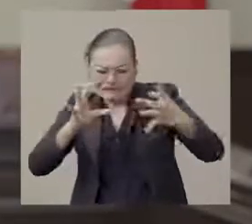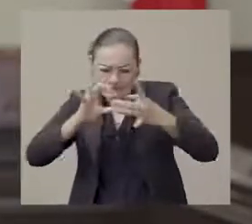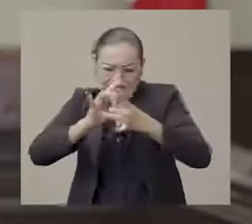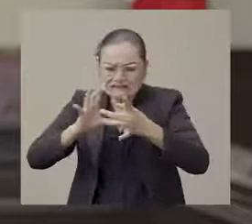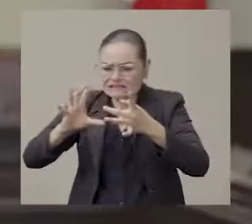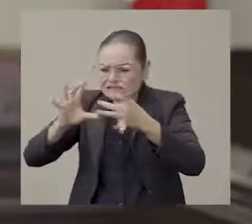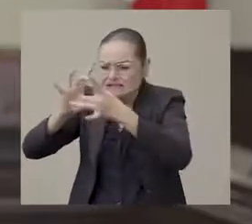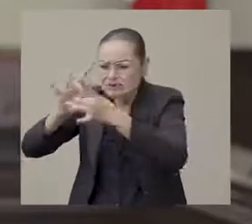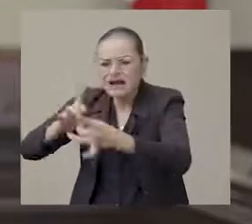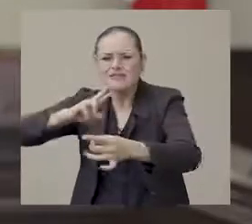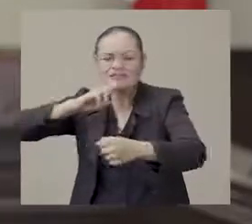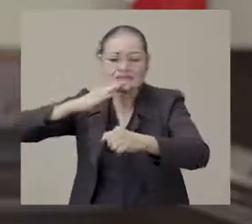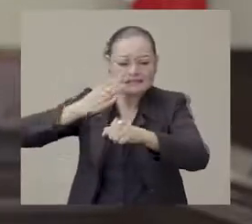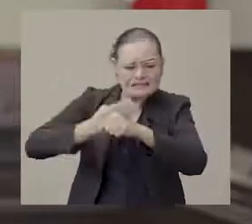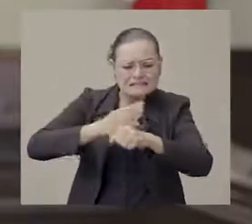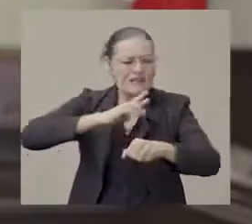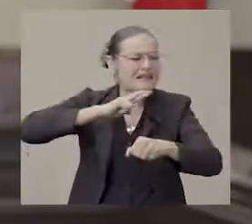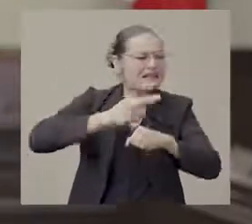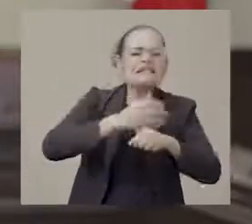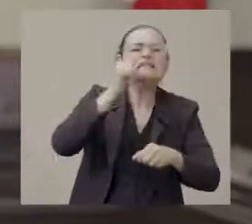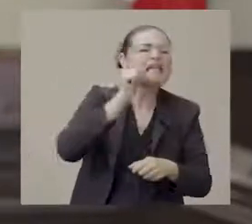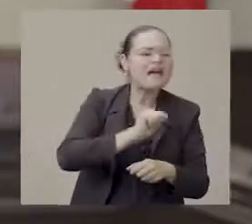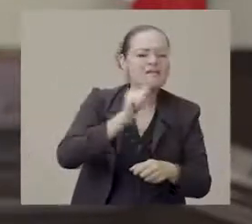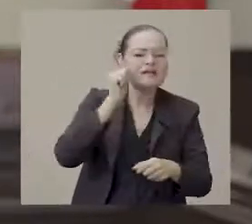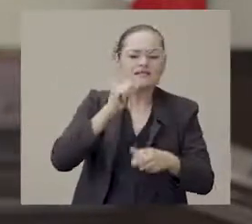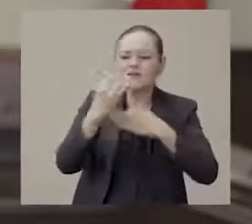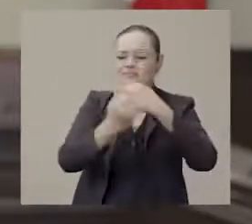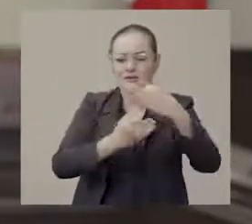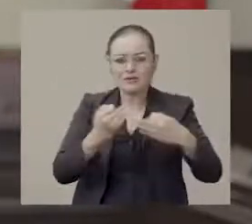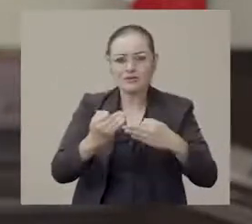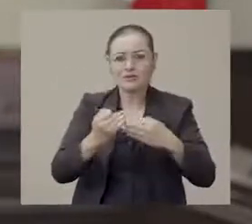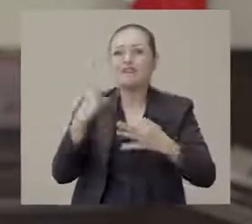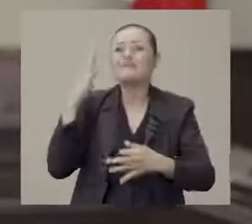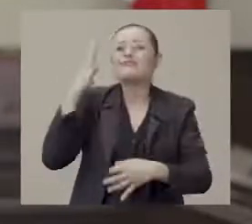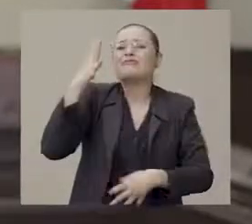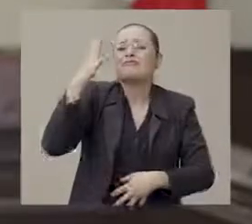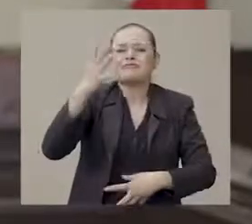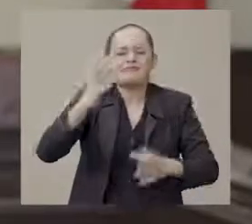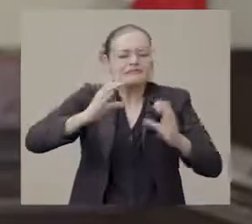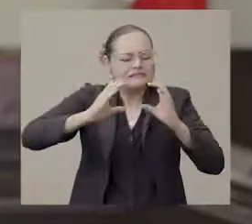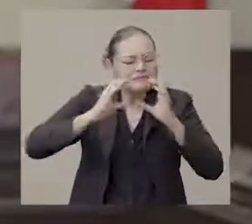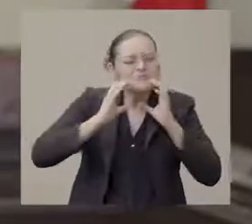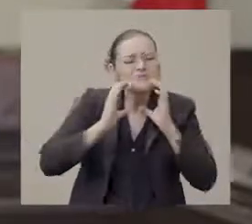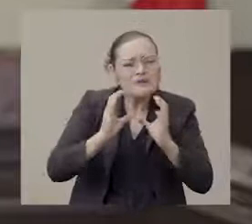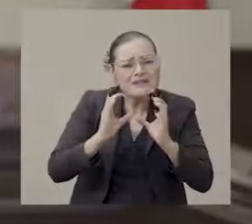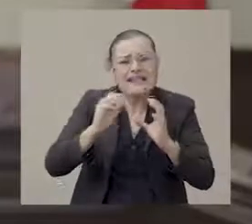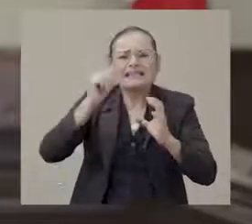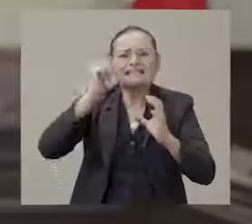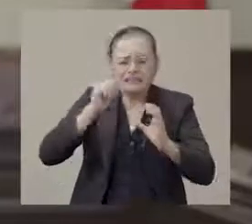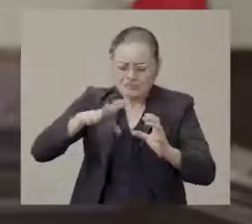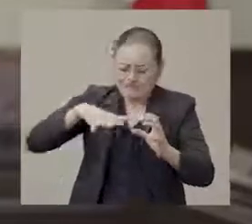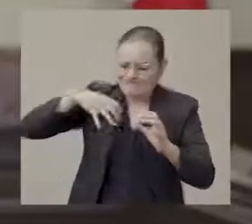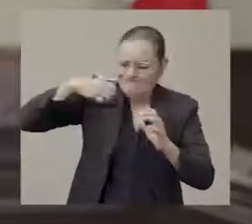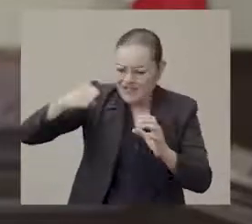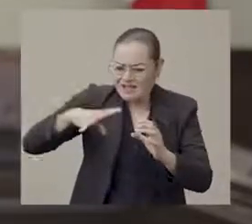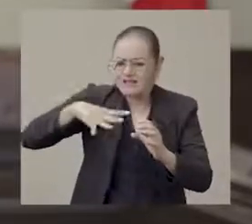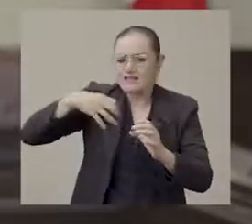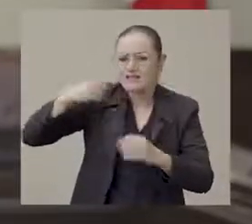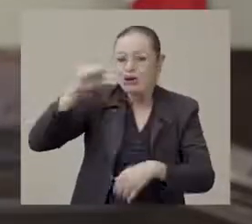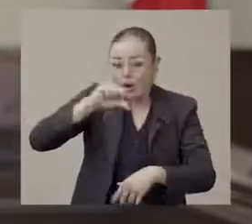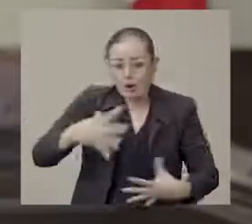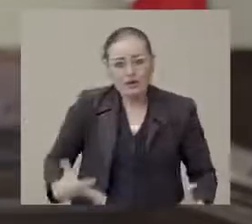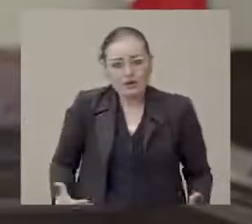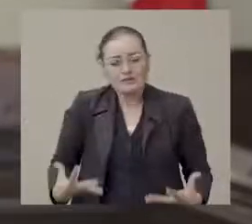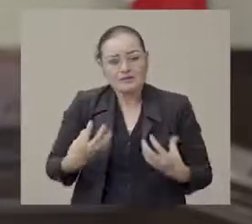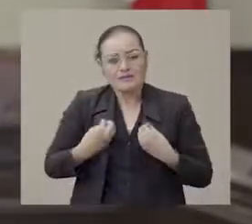responsabilidad y solidaridad ante la adversidad. Cuidemos el mejor futuro que con mucho esfuerzo hemos construido